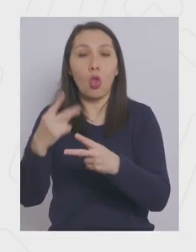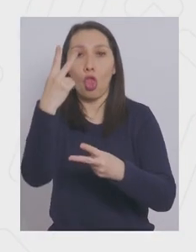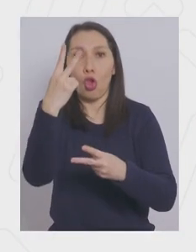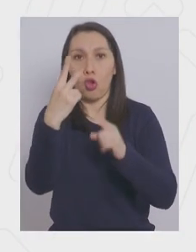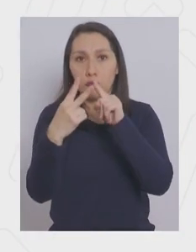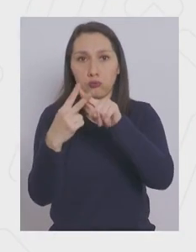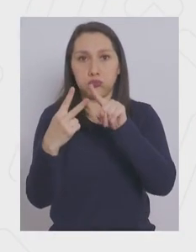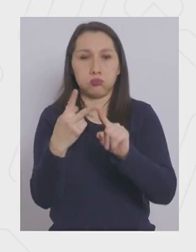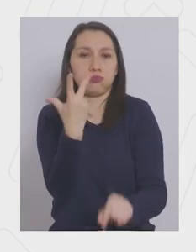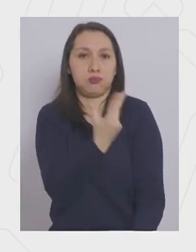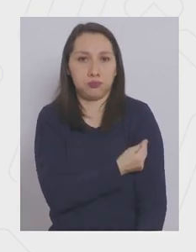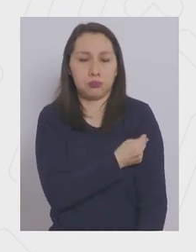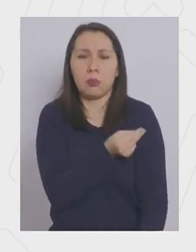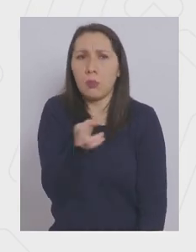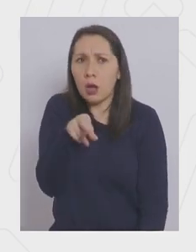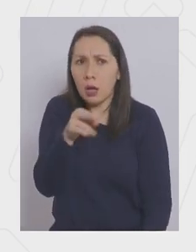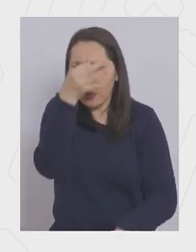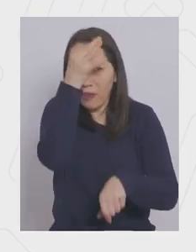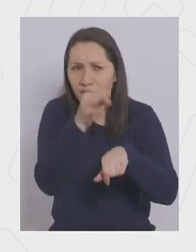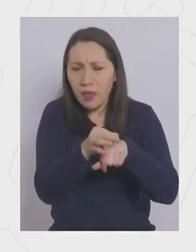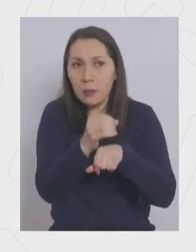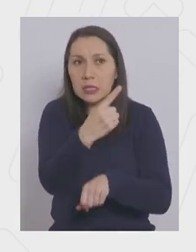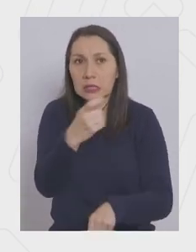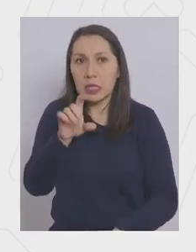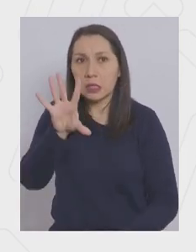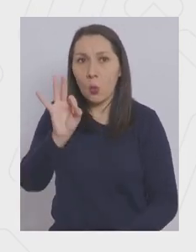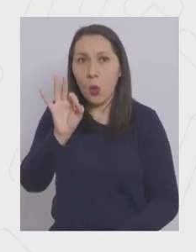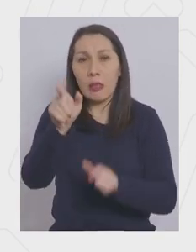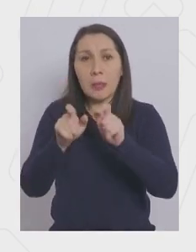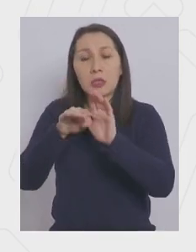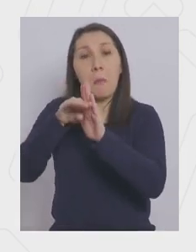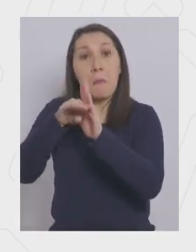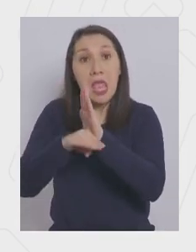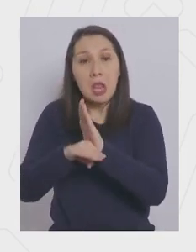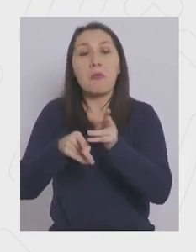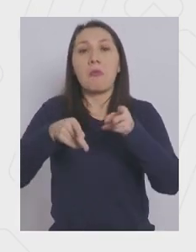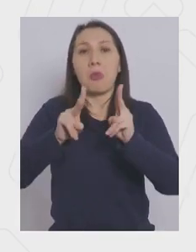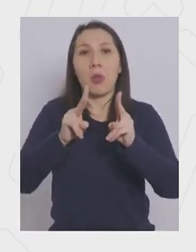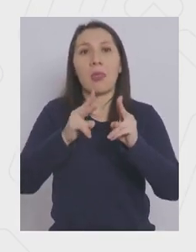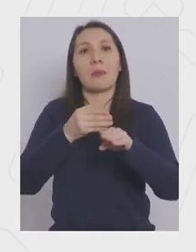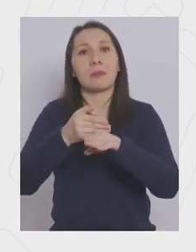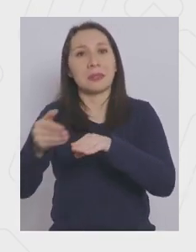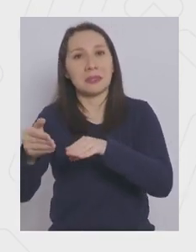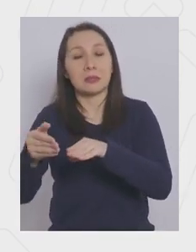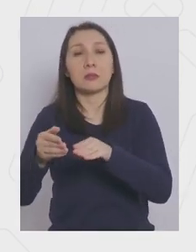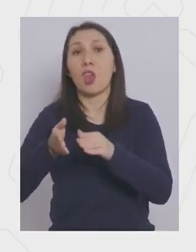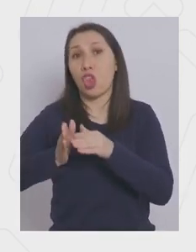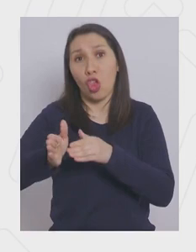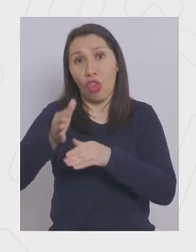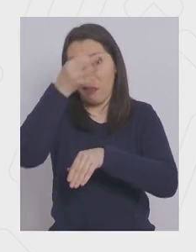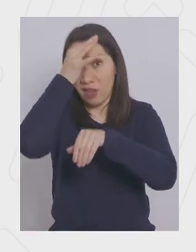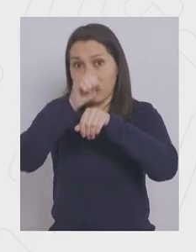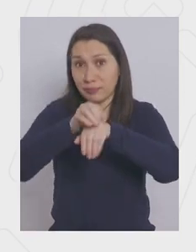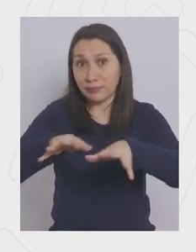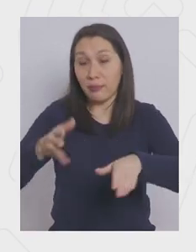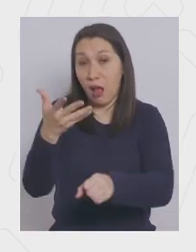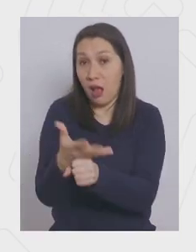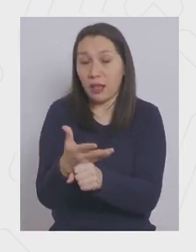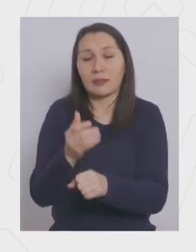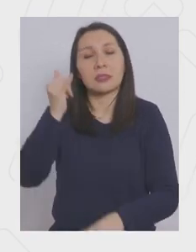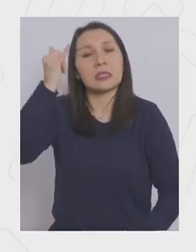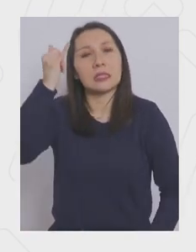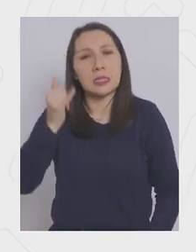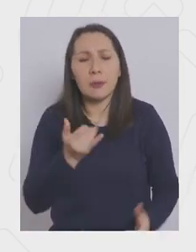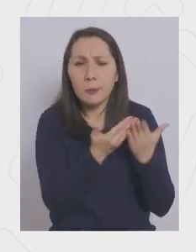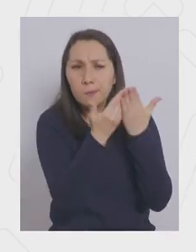dosis y su incidencia sea de 150 o menos. Seguimos en pandemia, por lo que de igual manera siempre